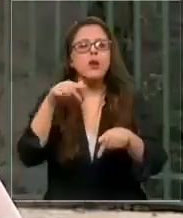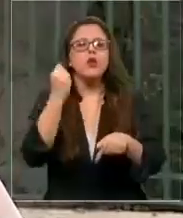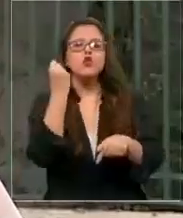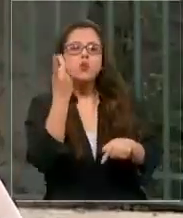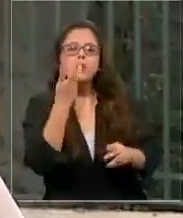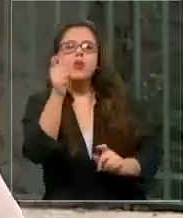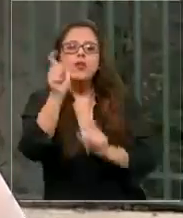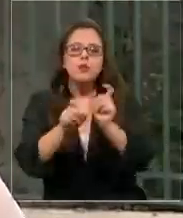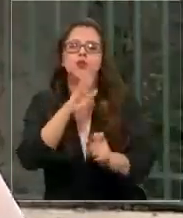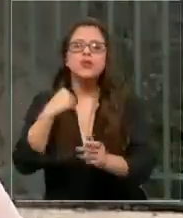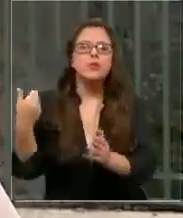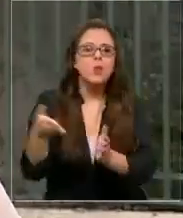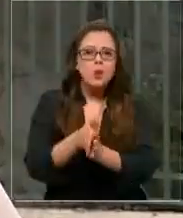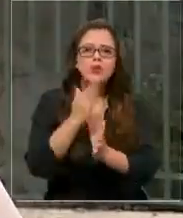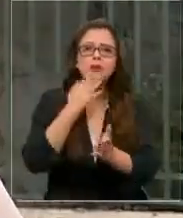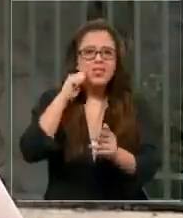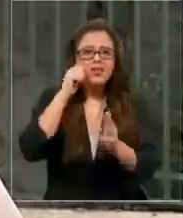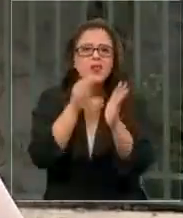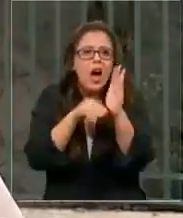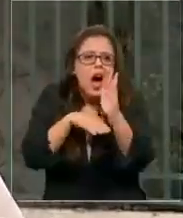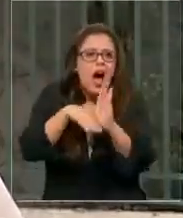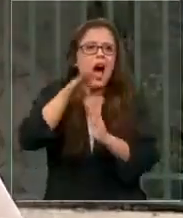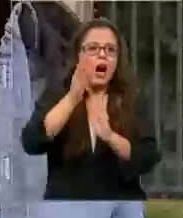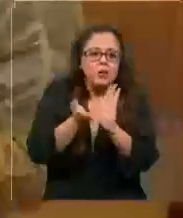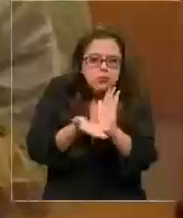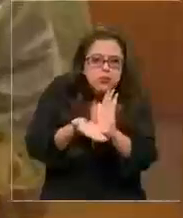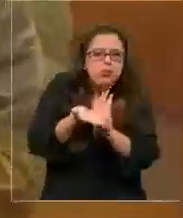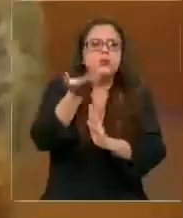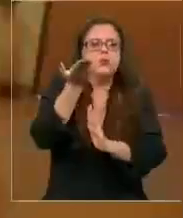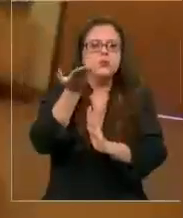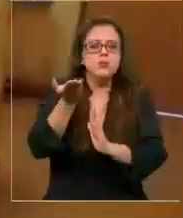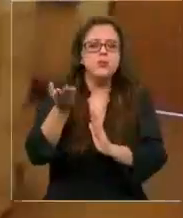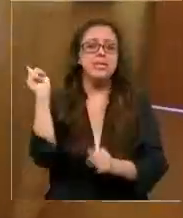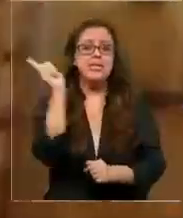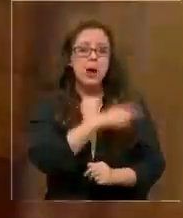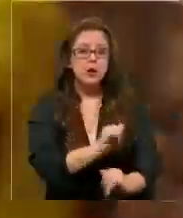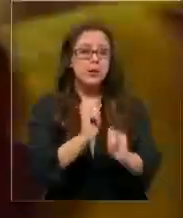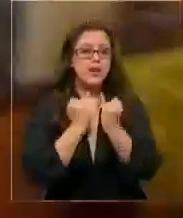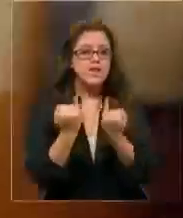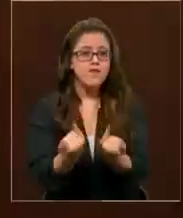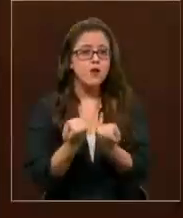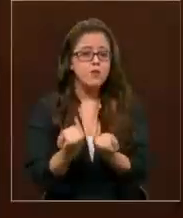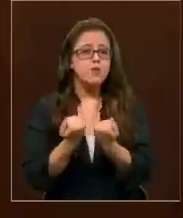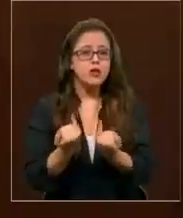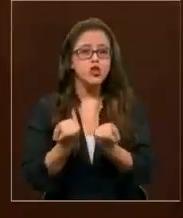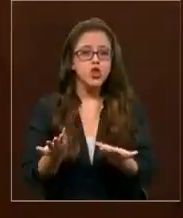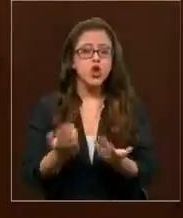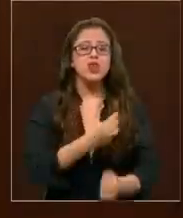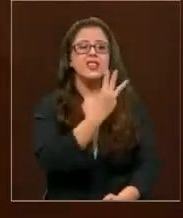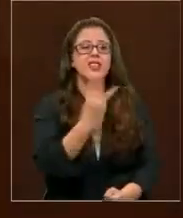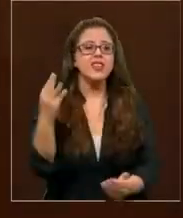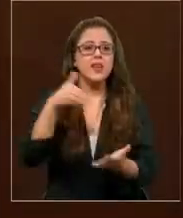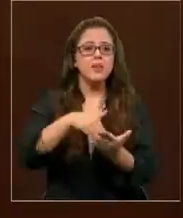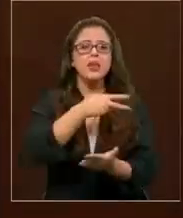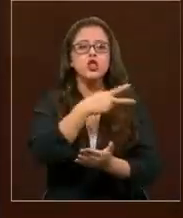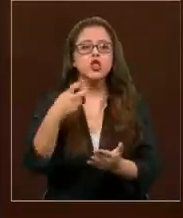número de fallecidos es muy alto, ha ido aumentando. Según el último informe epidemiológico, 33